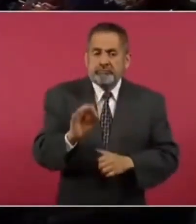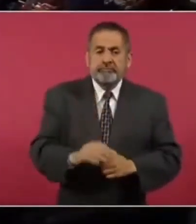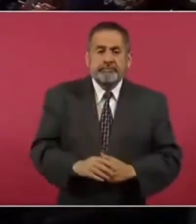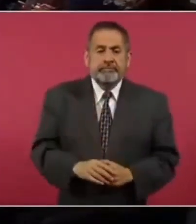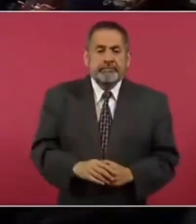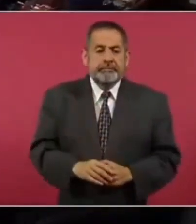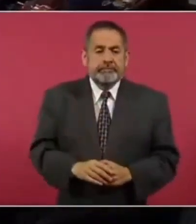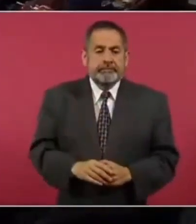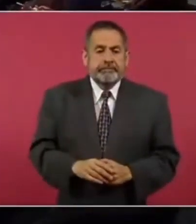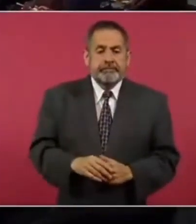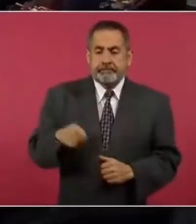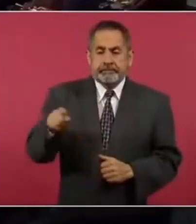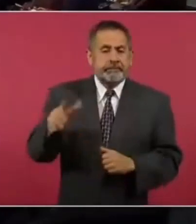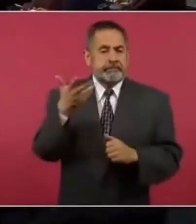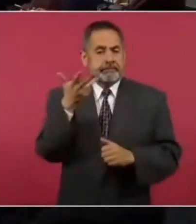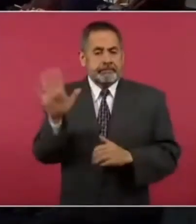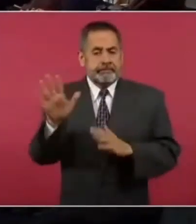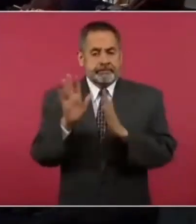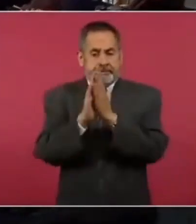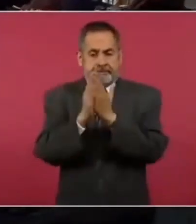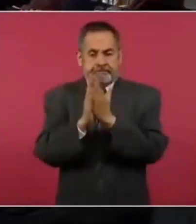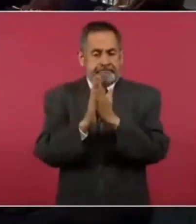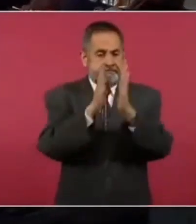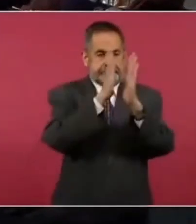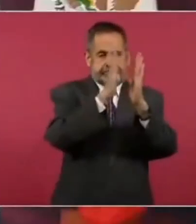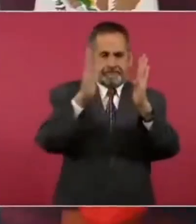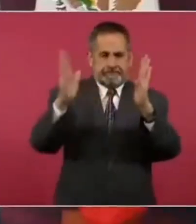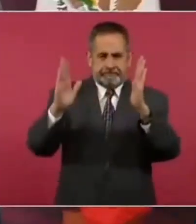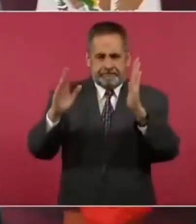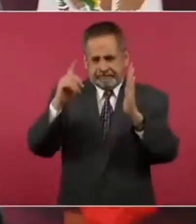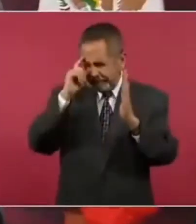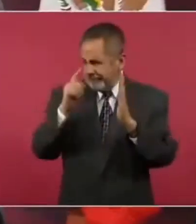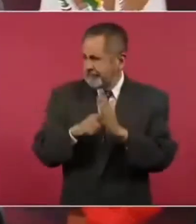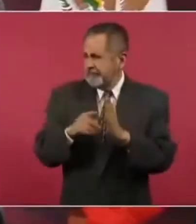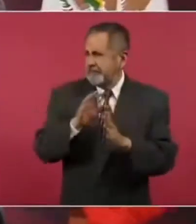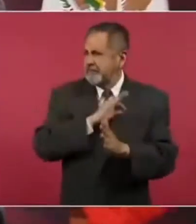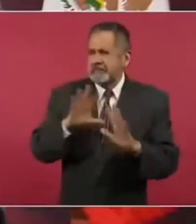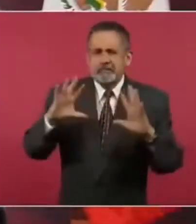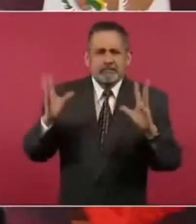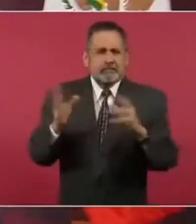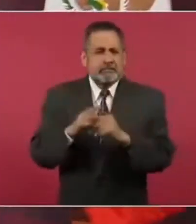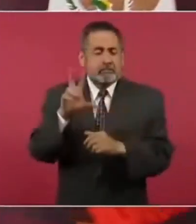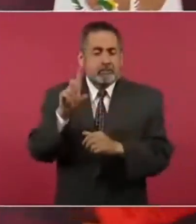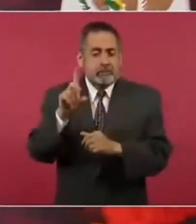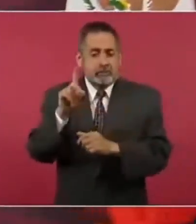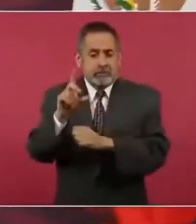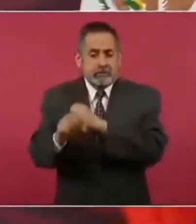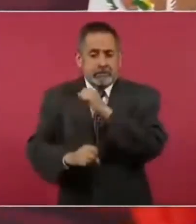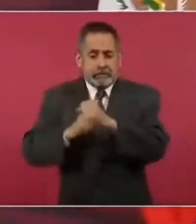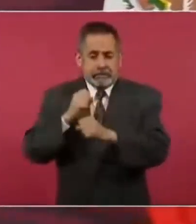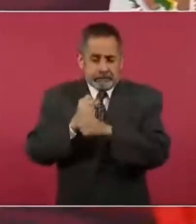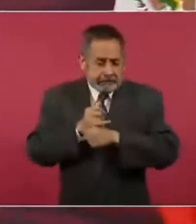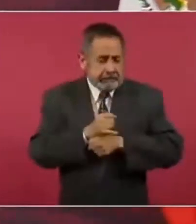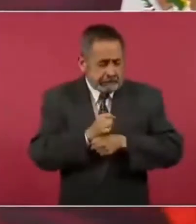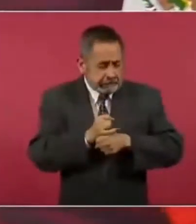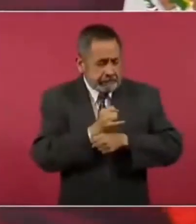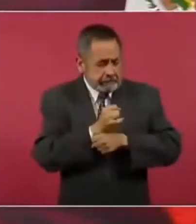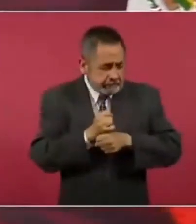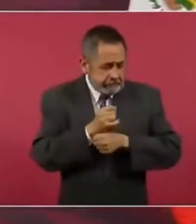estos diez tomos creo que les llevó como treinta años de investigación